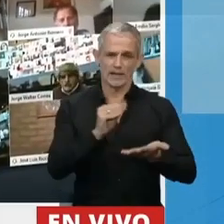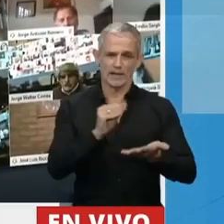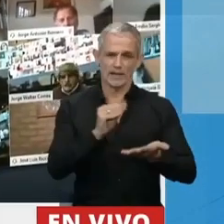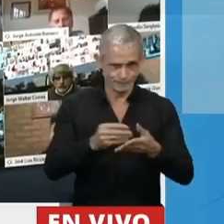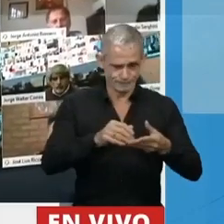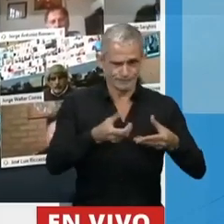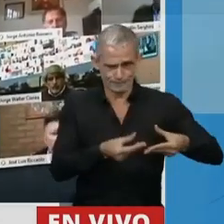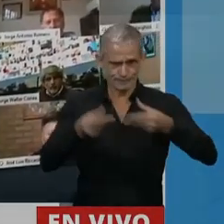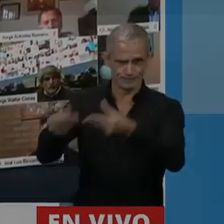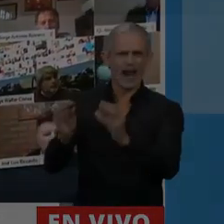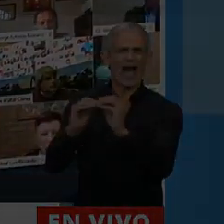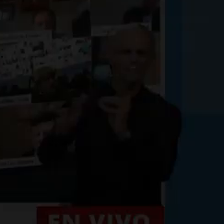girará la Comisión de Asuntos Constitucionales.